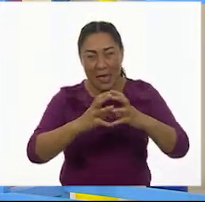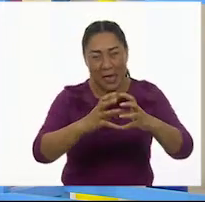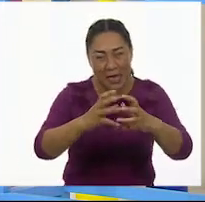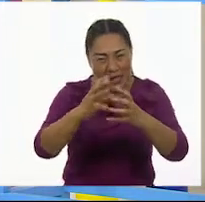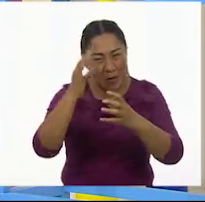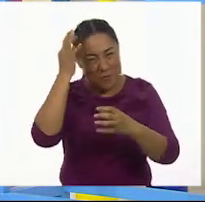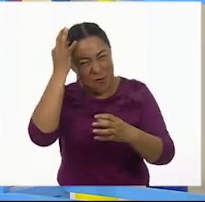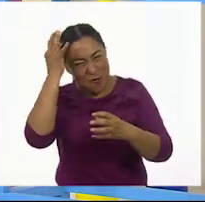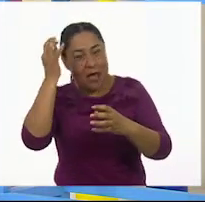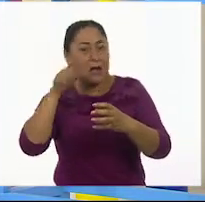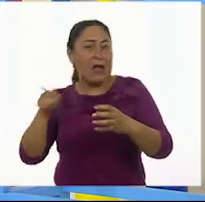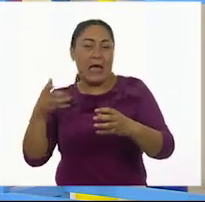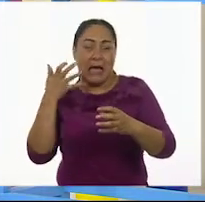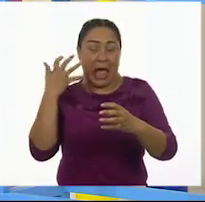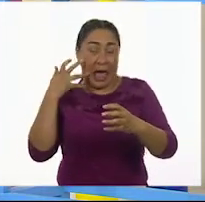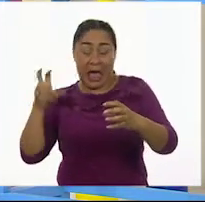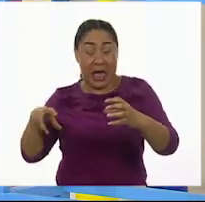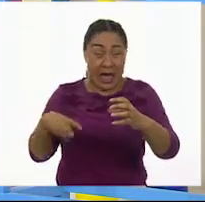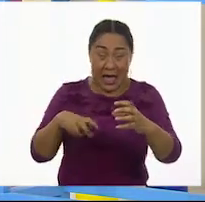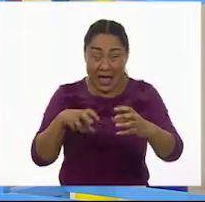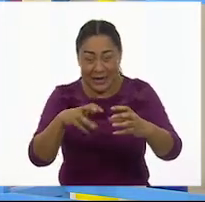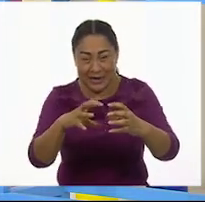que pone en jaque al gato.